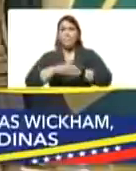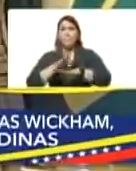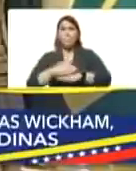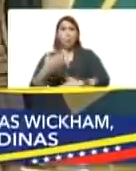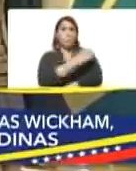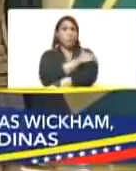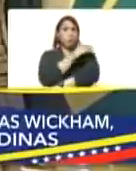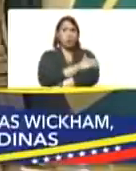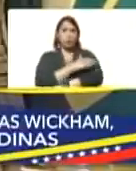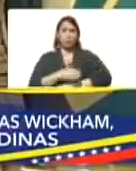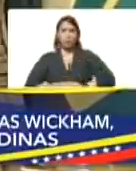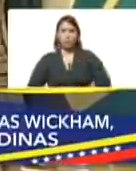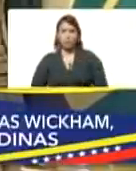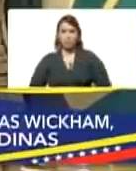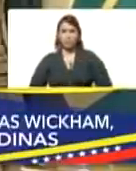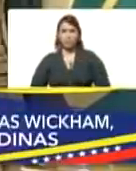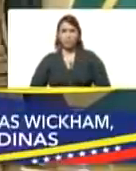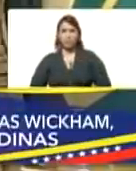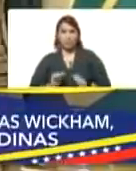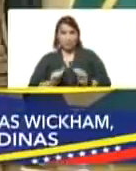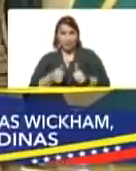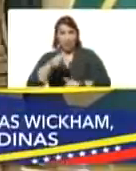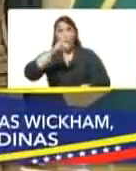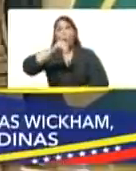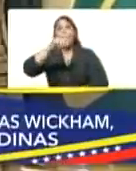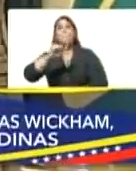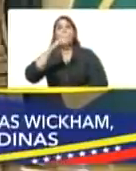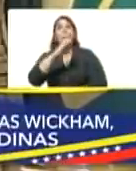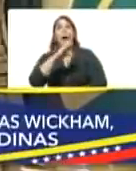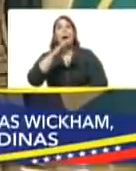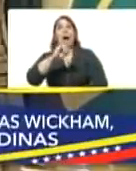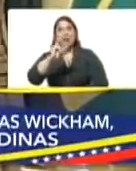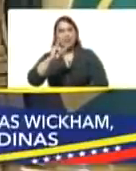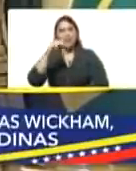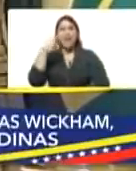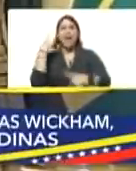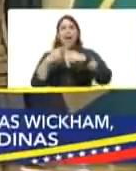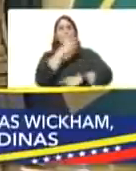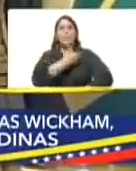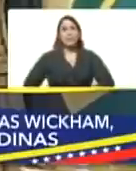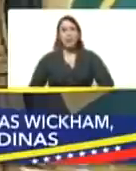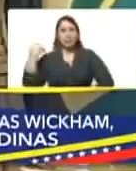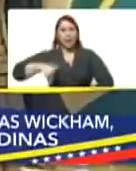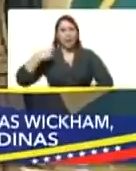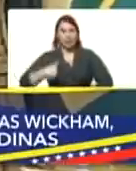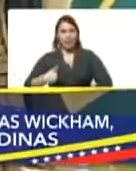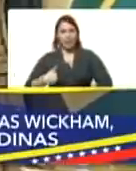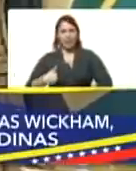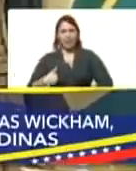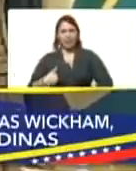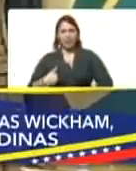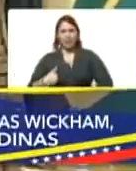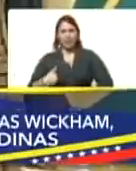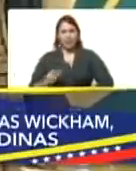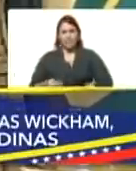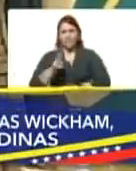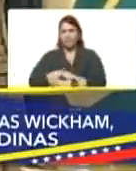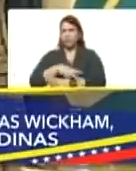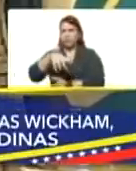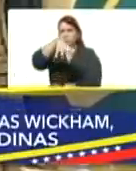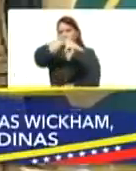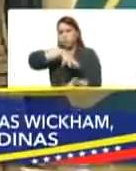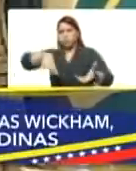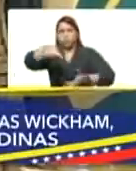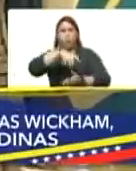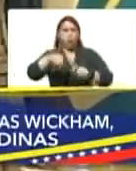continental, empezando por Macri, bueno, se fueron al extremo de romper todas las reglas de juego de la